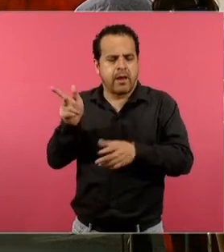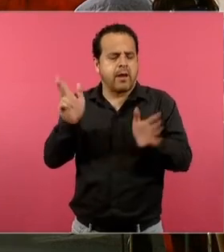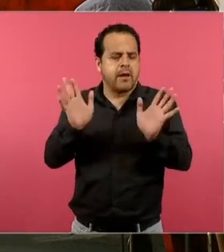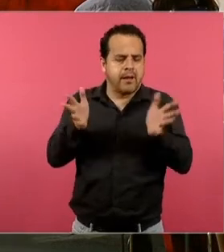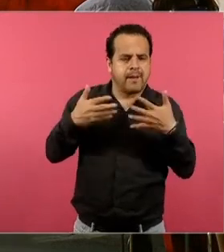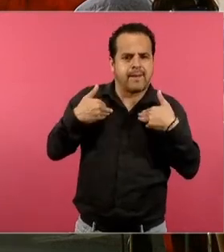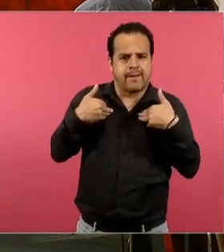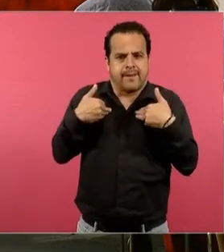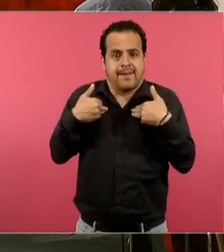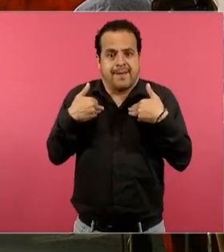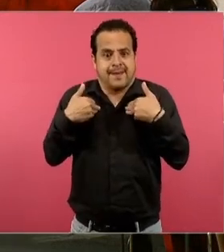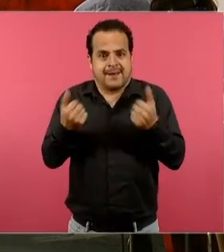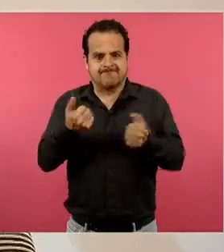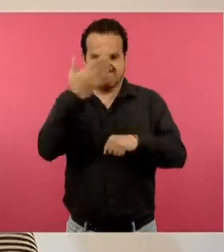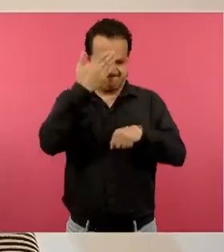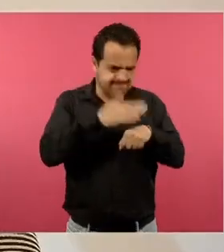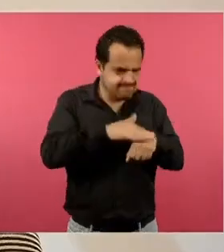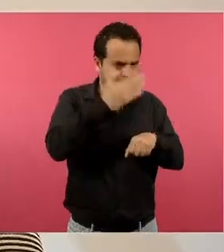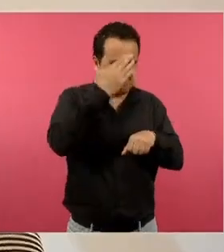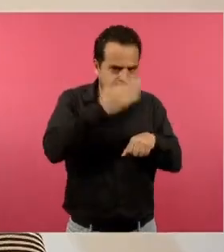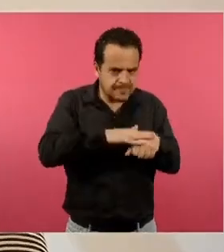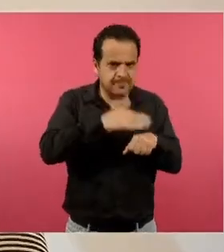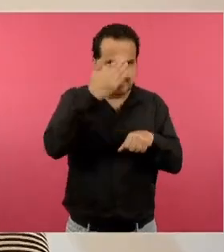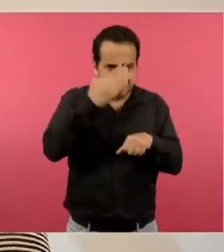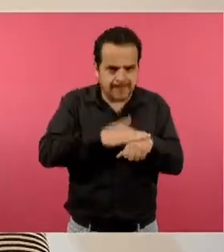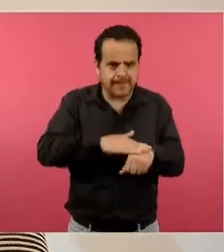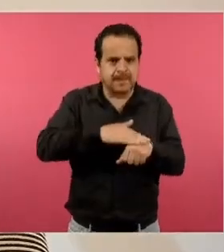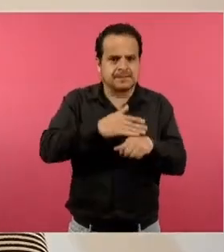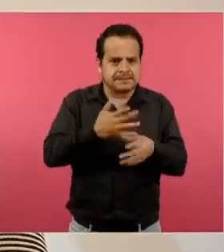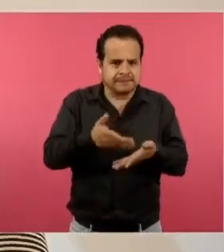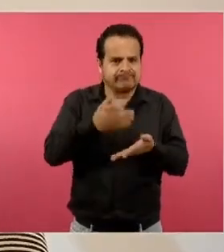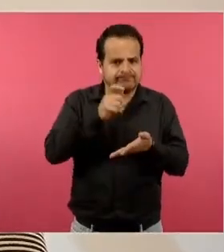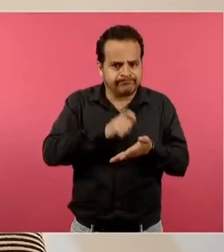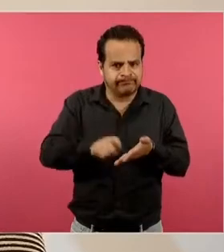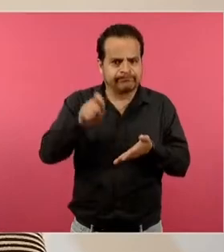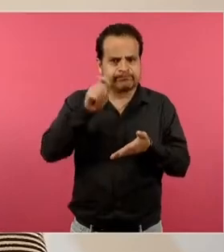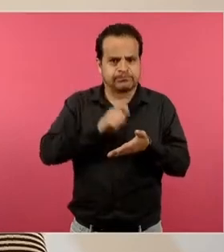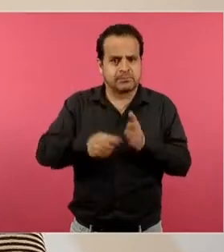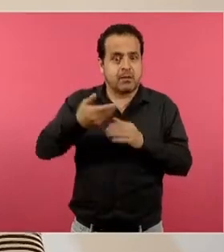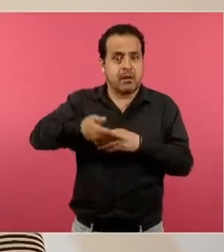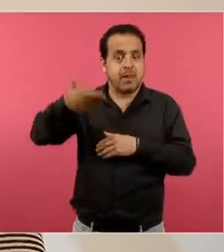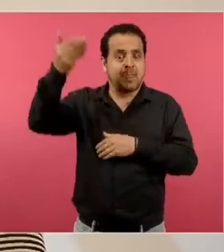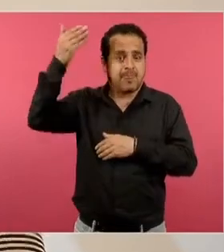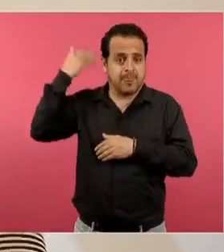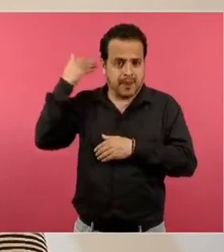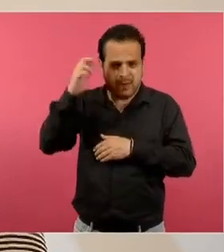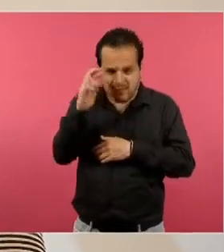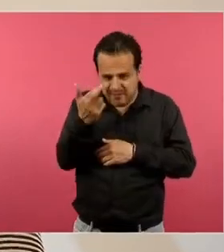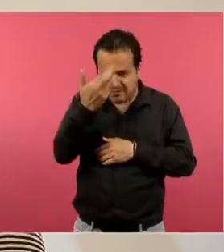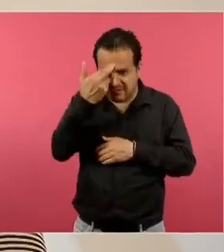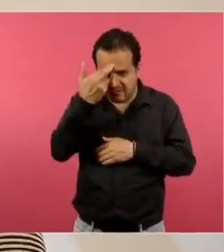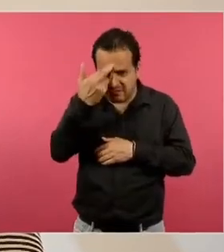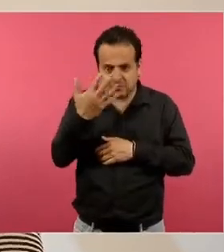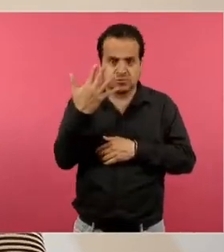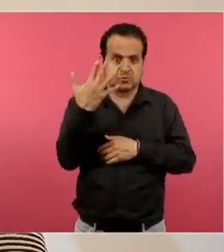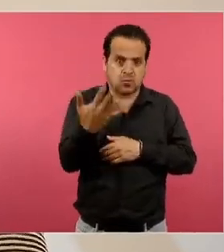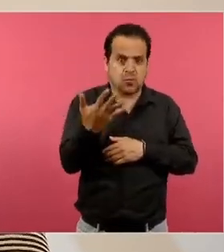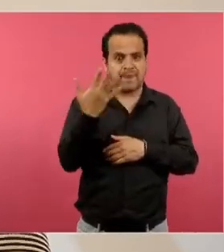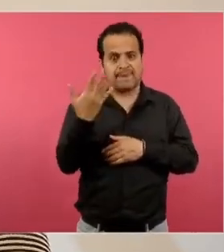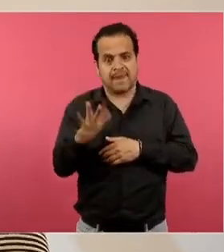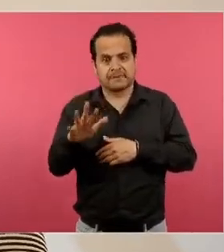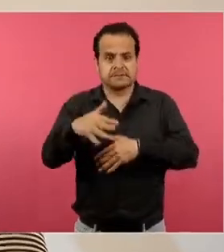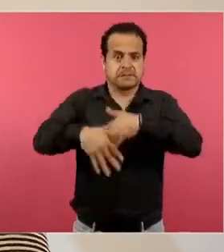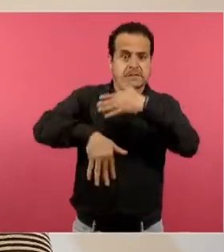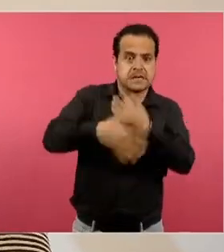de nosotros nos pasó como estudiantes que hacíamos numeraciones de cinco en cinco al cinco mil y eso no necesariamente nos servía